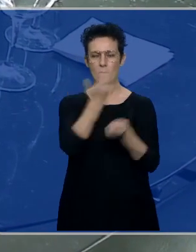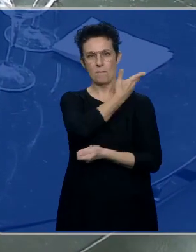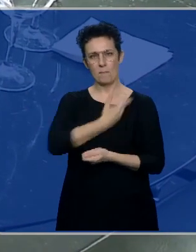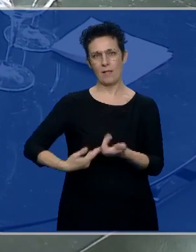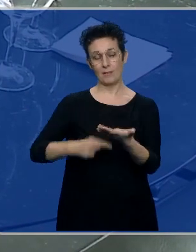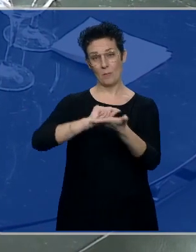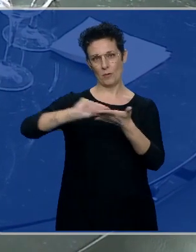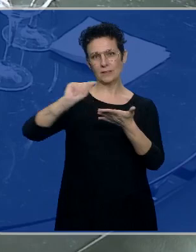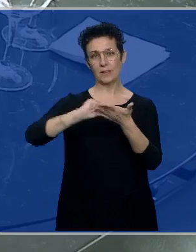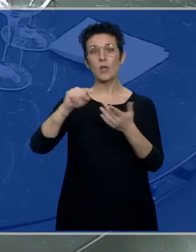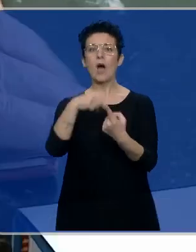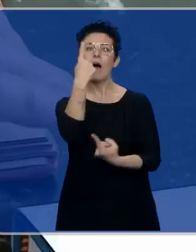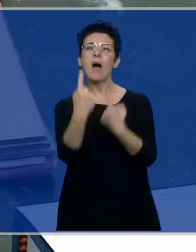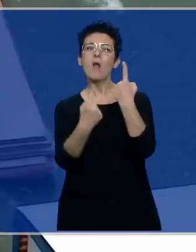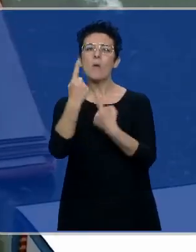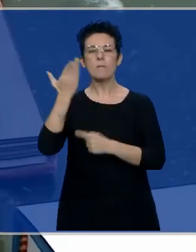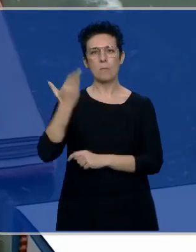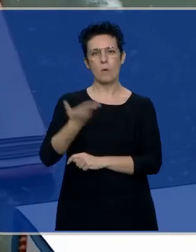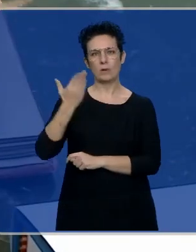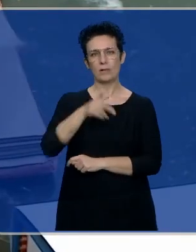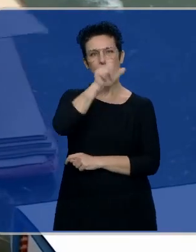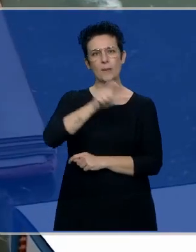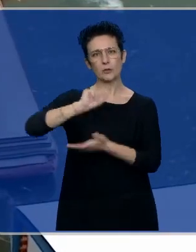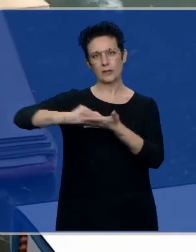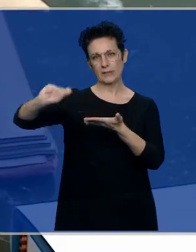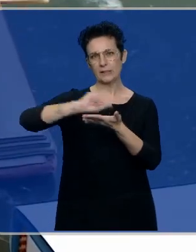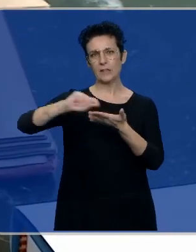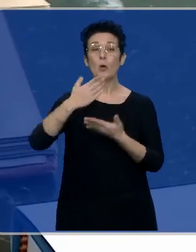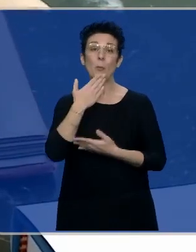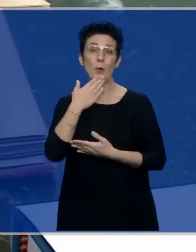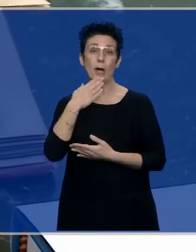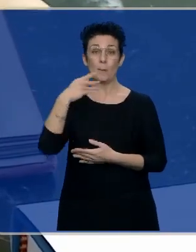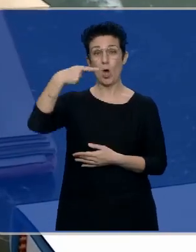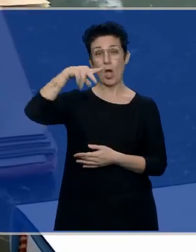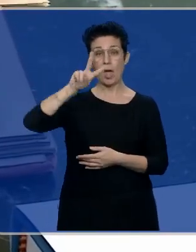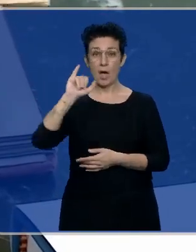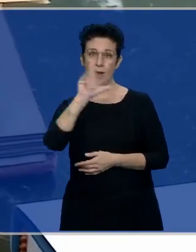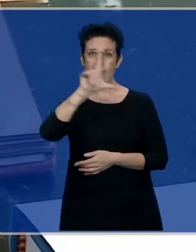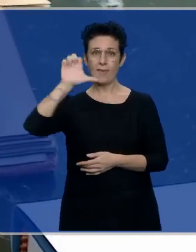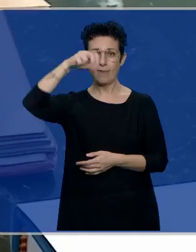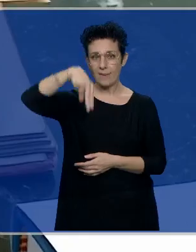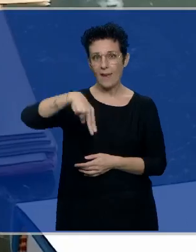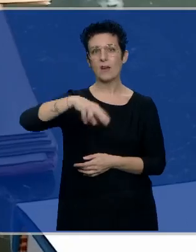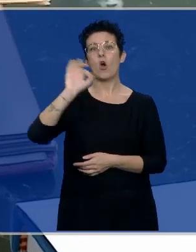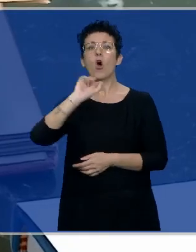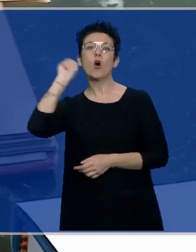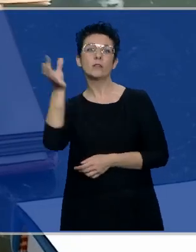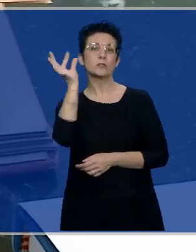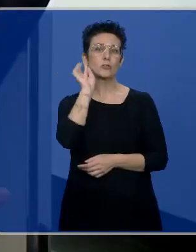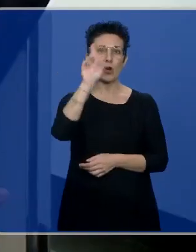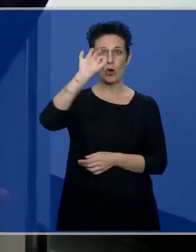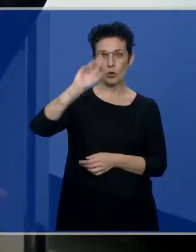escrito de algunos de los más importantes escritores como Jorge Guillén Claudio Rodríguez o Rosa Chacel.